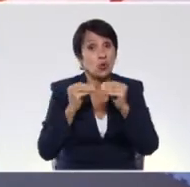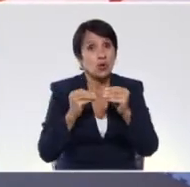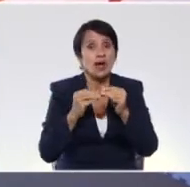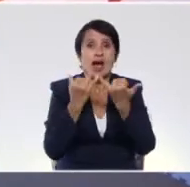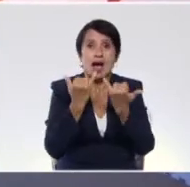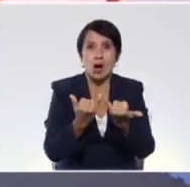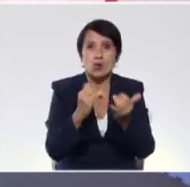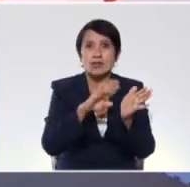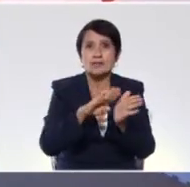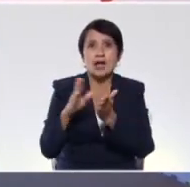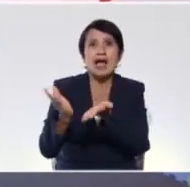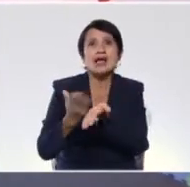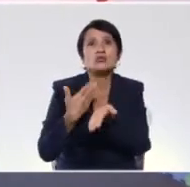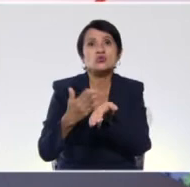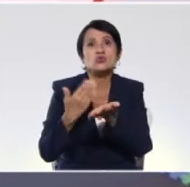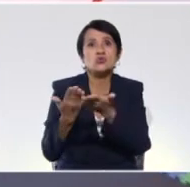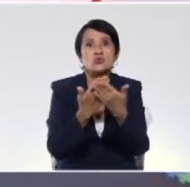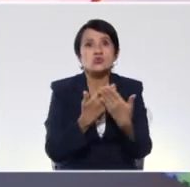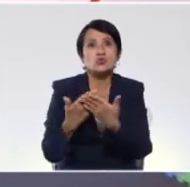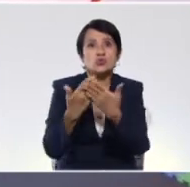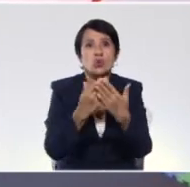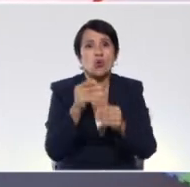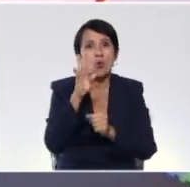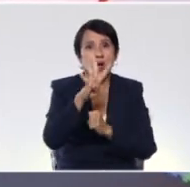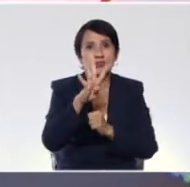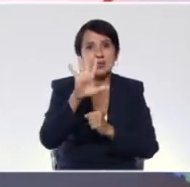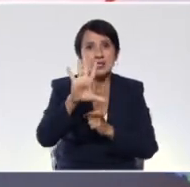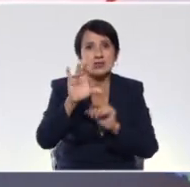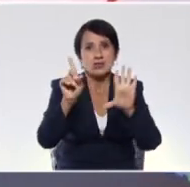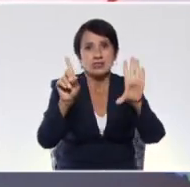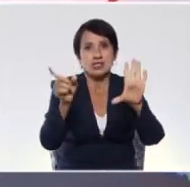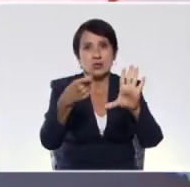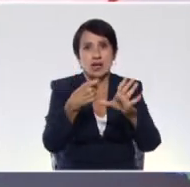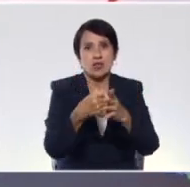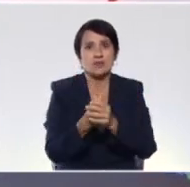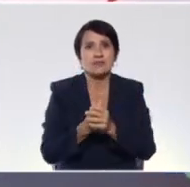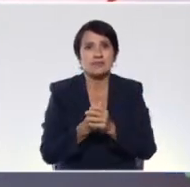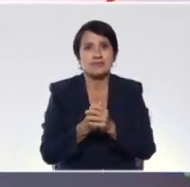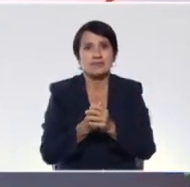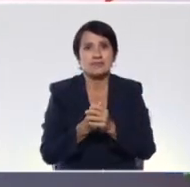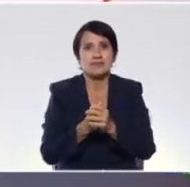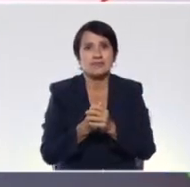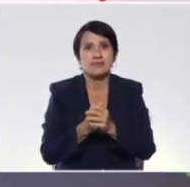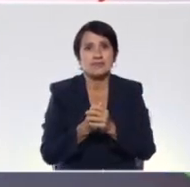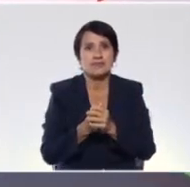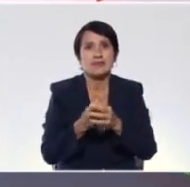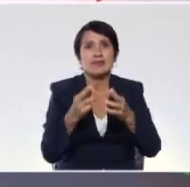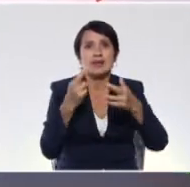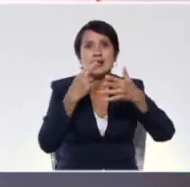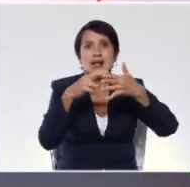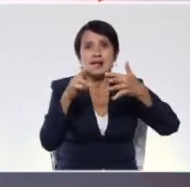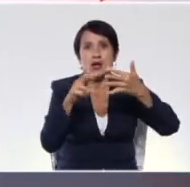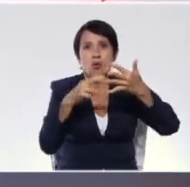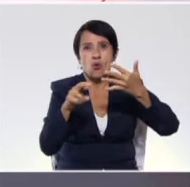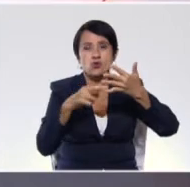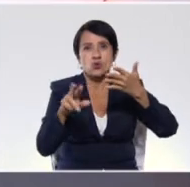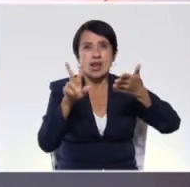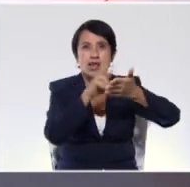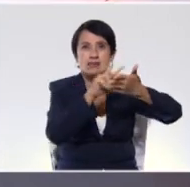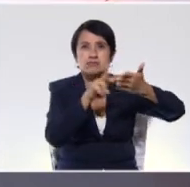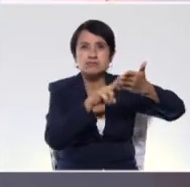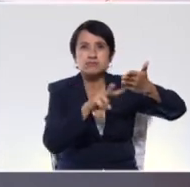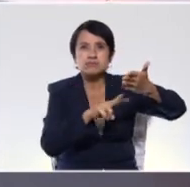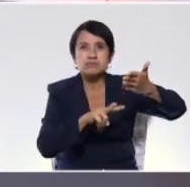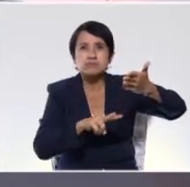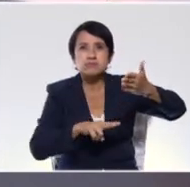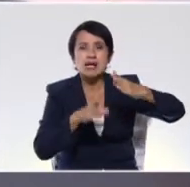Bueno, ahora vamos con nuestros estudiantes de cuarto, quinto y sexto grado, de los cuales vamos a conversar de recursos literarios, siguiendo un poco lo que son las